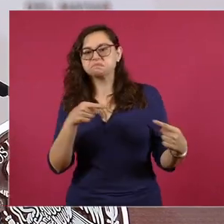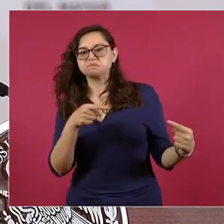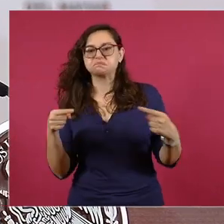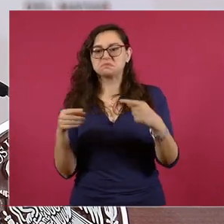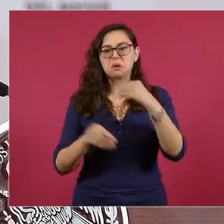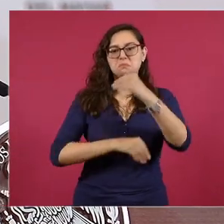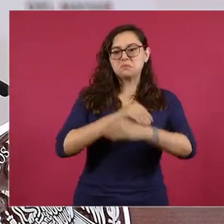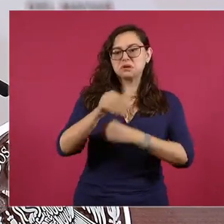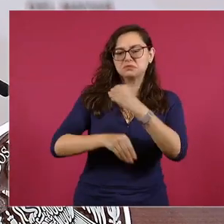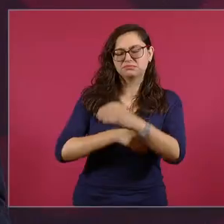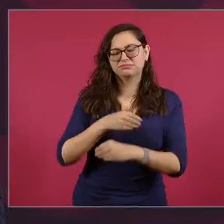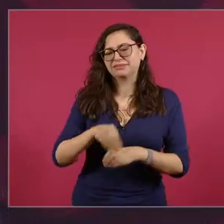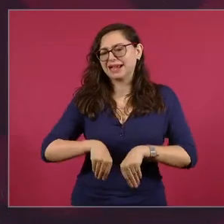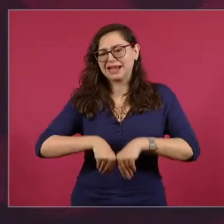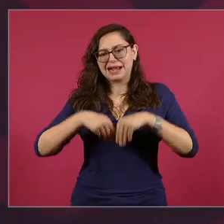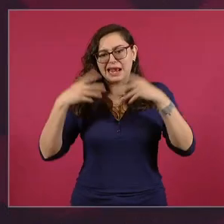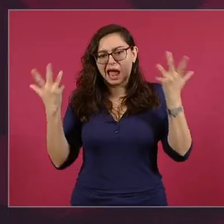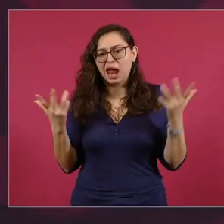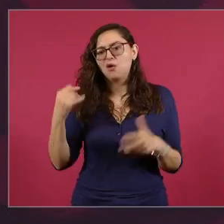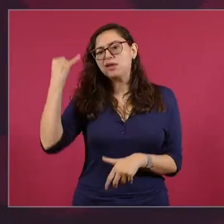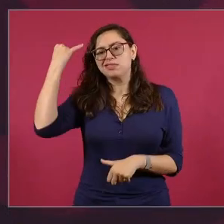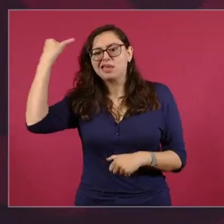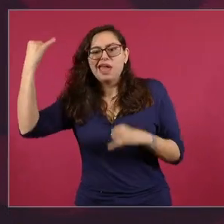de ideas.